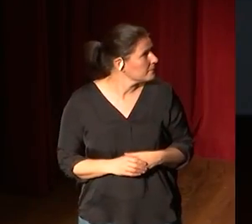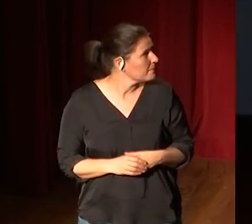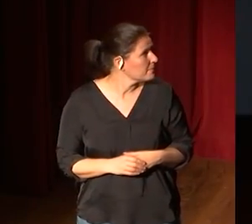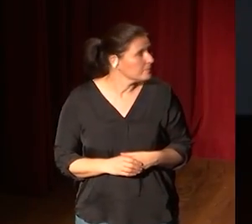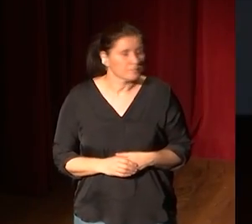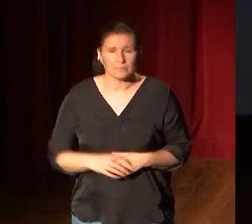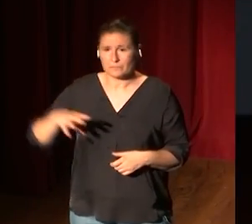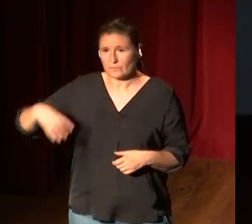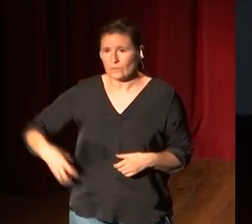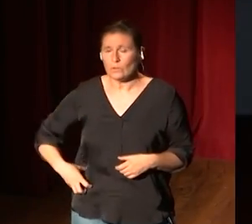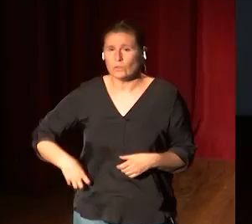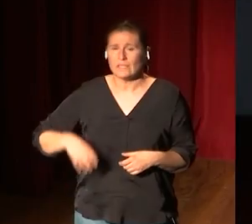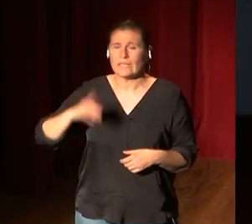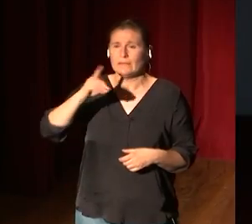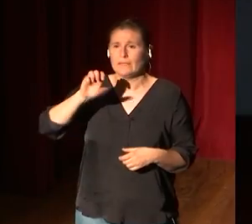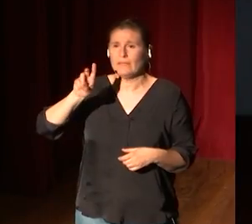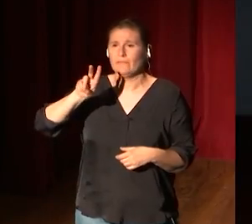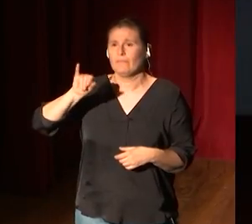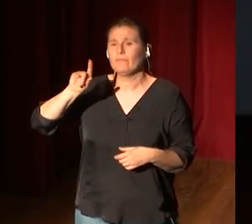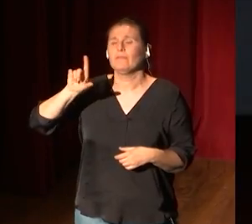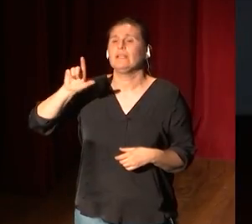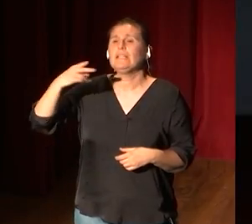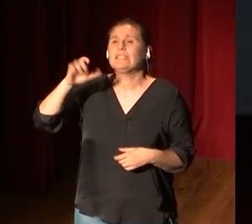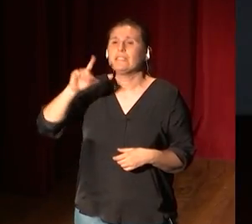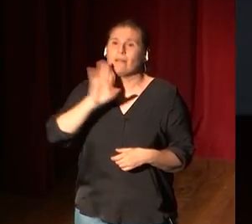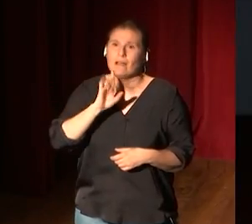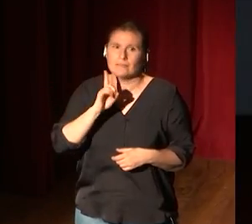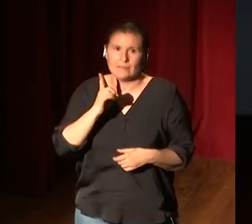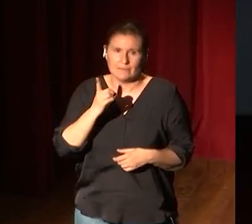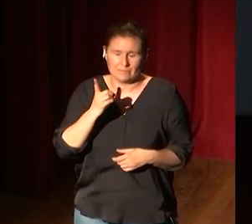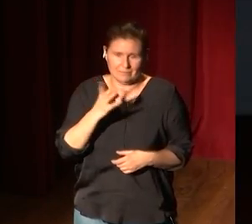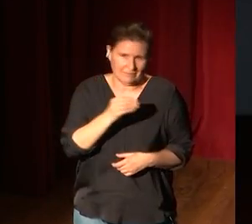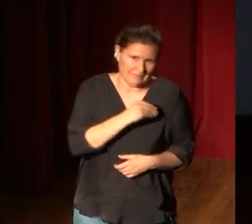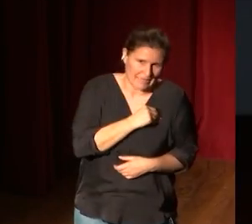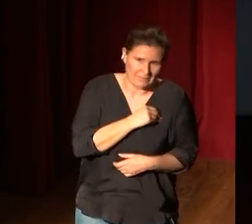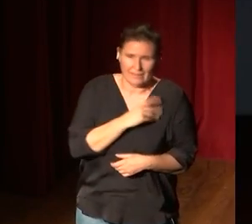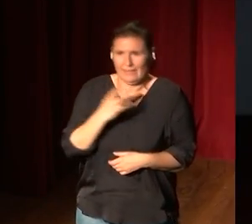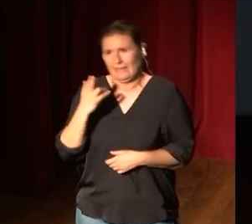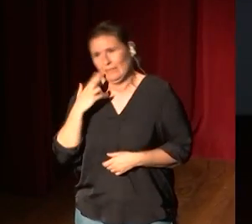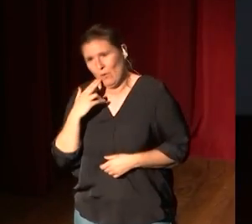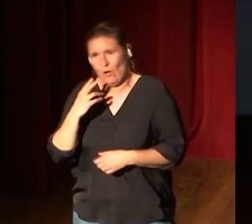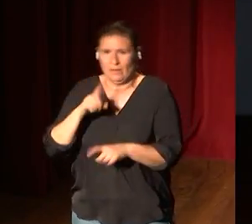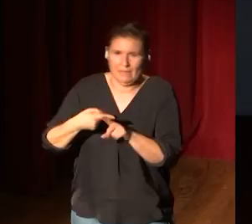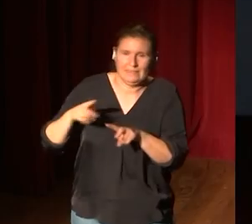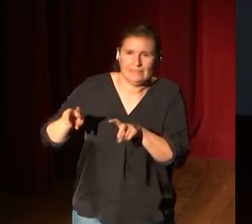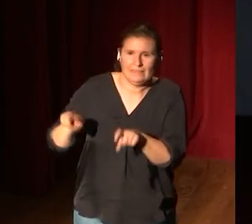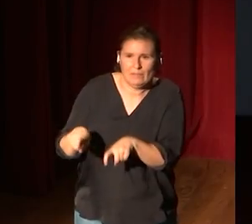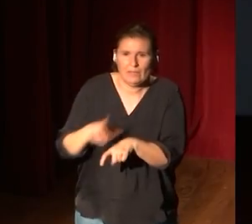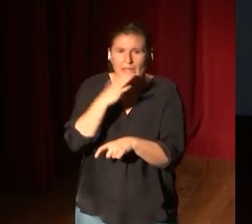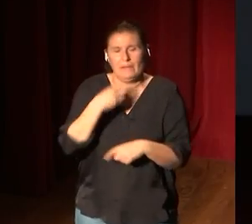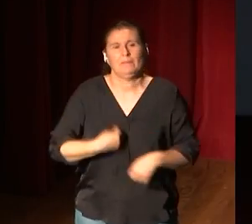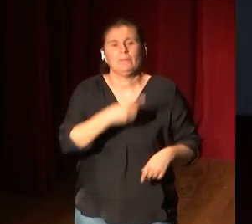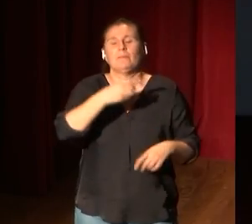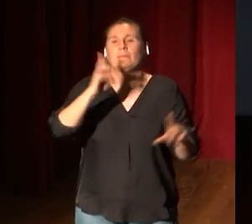La Condesa de Vilches. Después de este drama, con temor y temblor, voy a poner La Condesa de Vilches, de Raimundo de